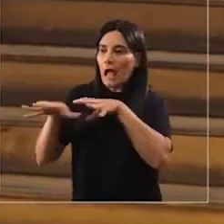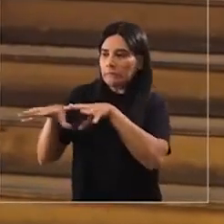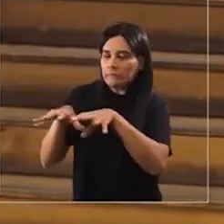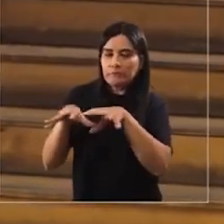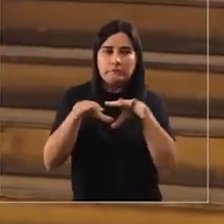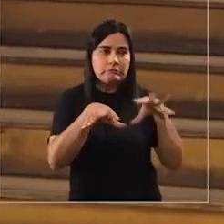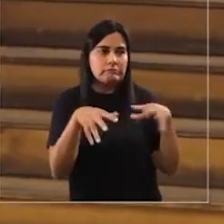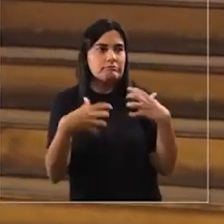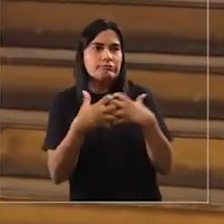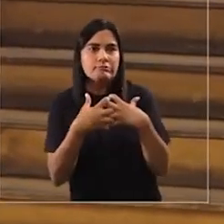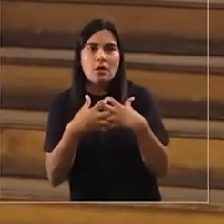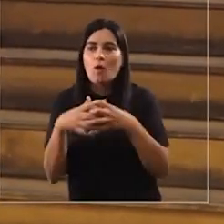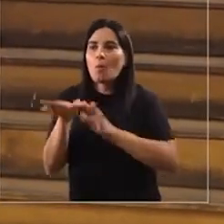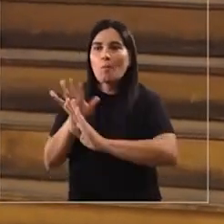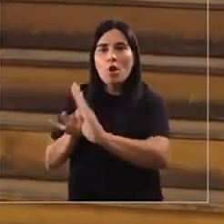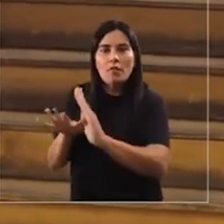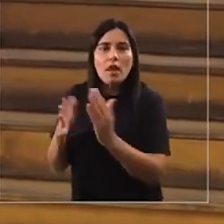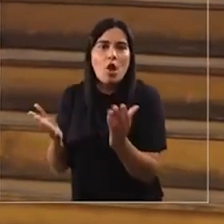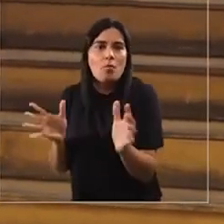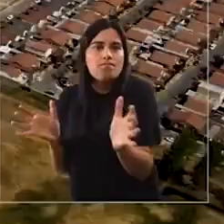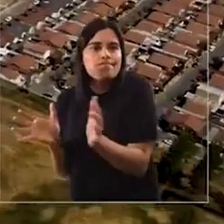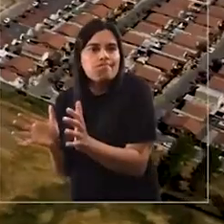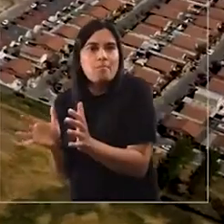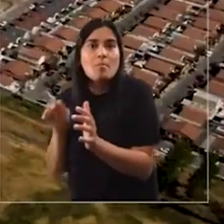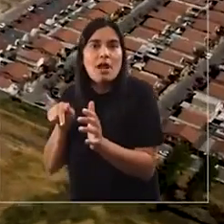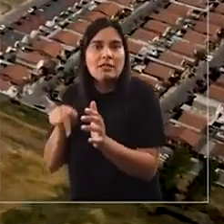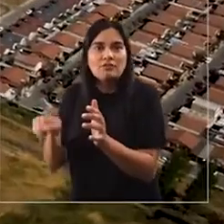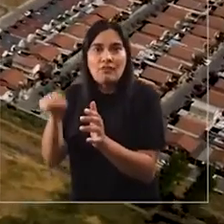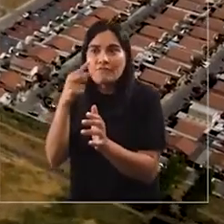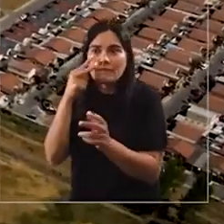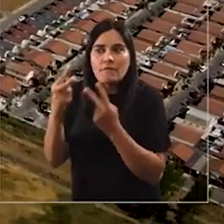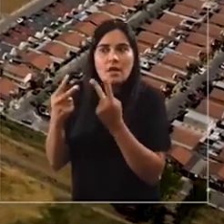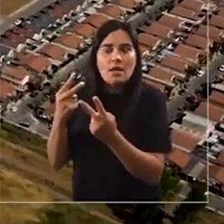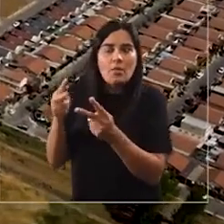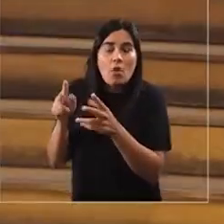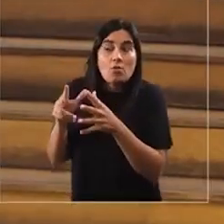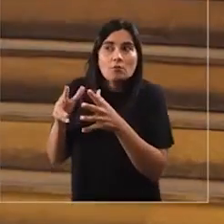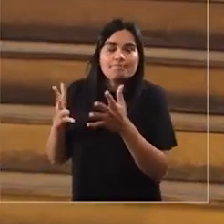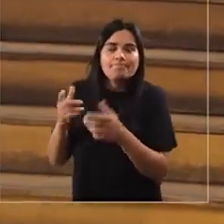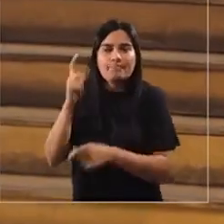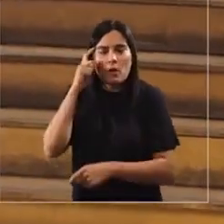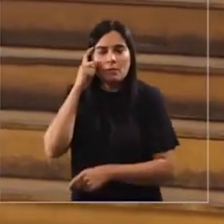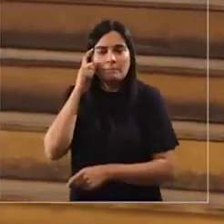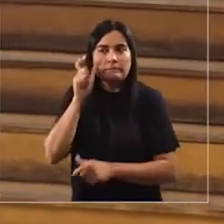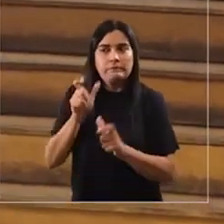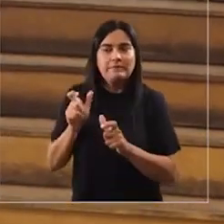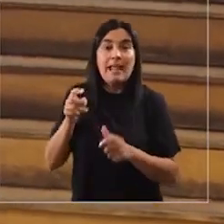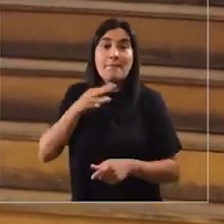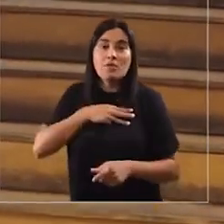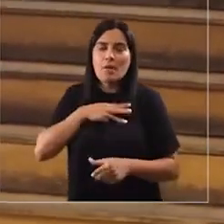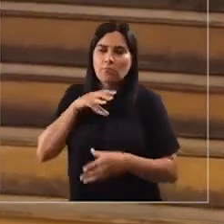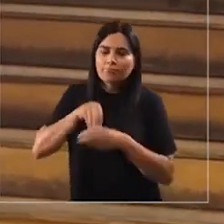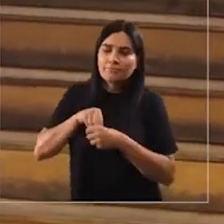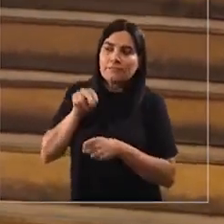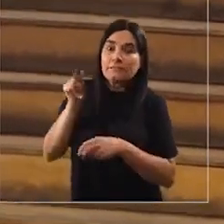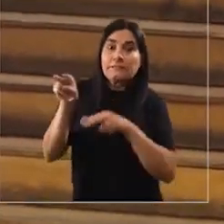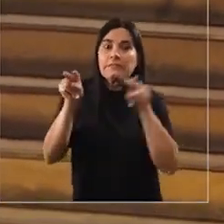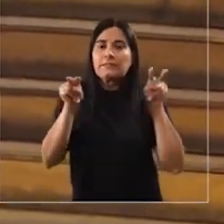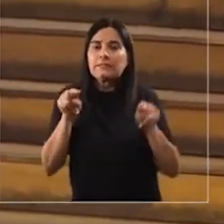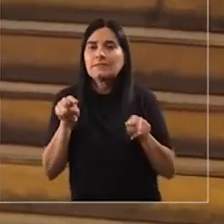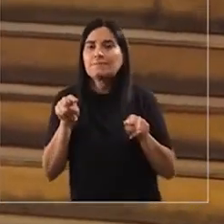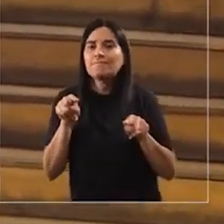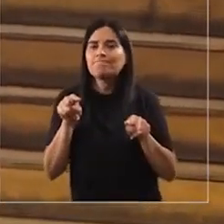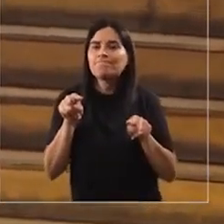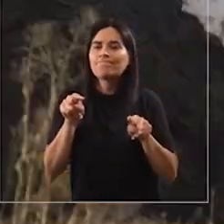estas actividades o no, cómo se van a proteger estos sectores. Porque los humedales representan algo más grande, por decirlo, dentro de la región